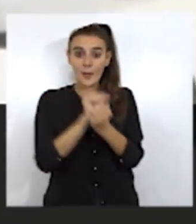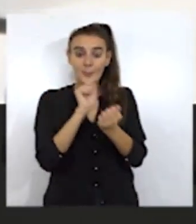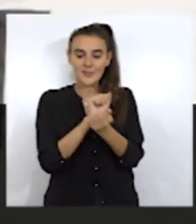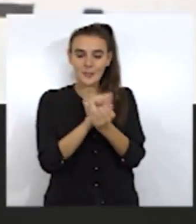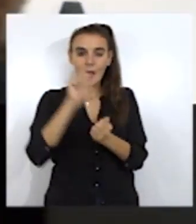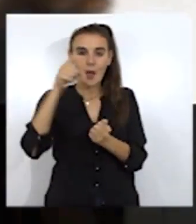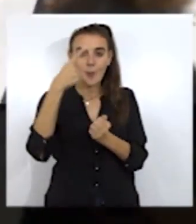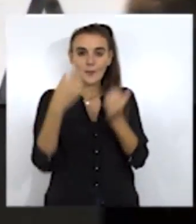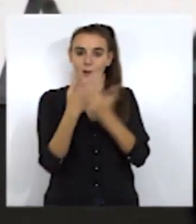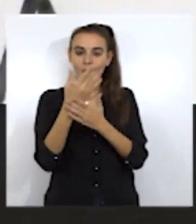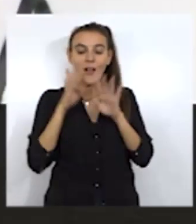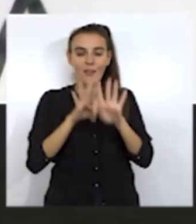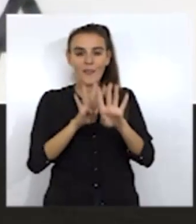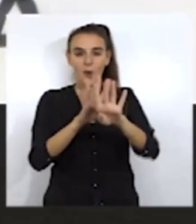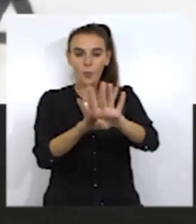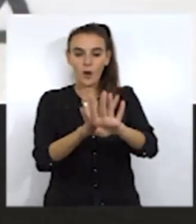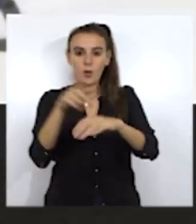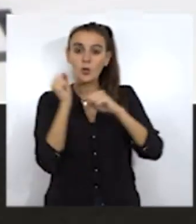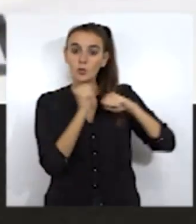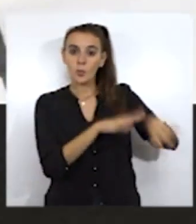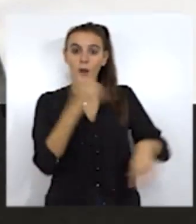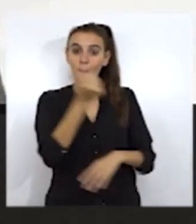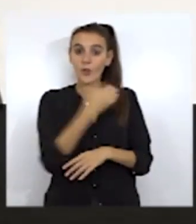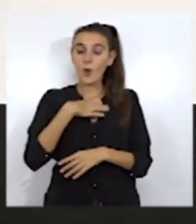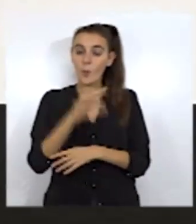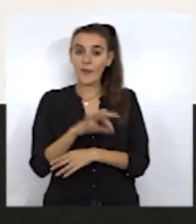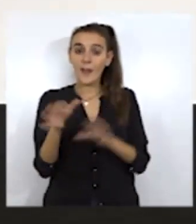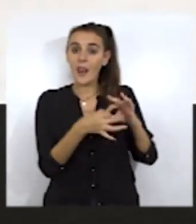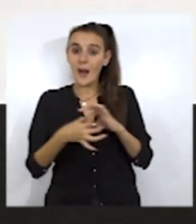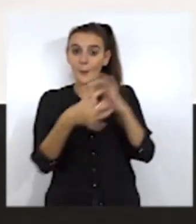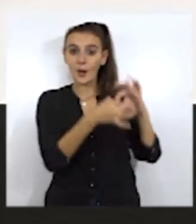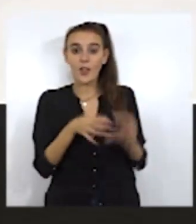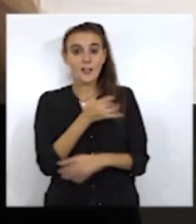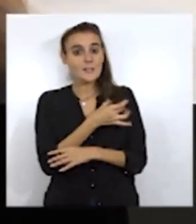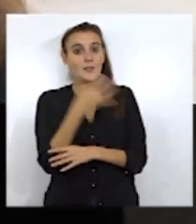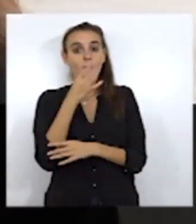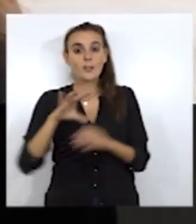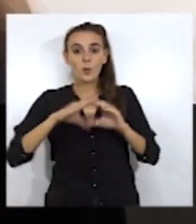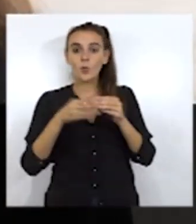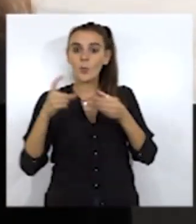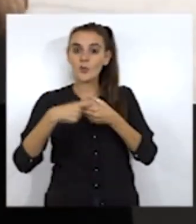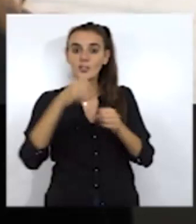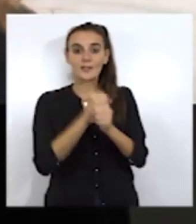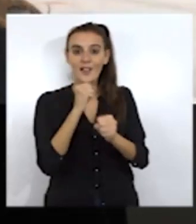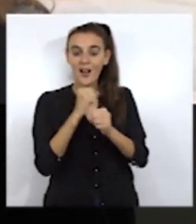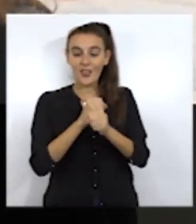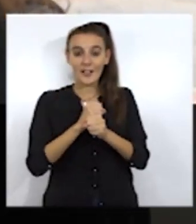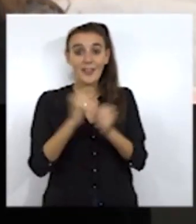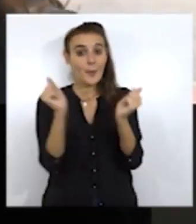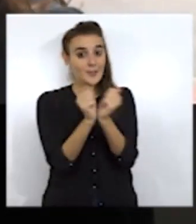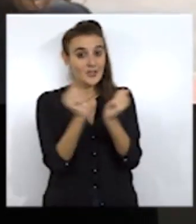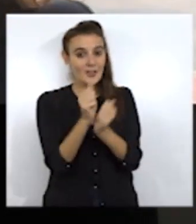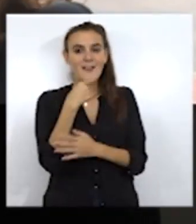primera jornada de huelga. Desde Tu Abandono Me Puede Matar, la plataforma sindical formada por los trabajadores de prisiones han asegurado que